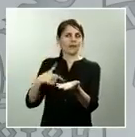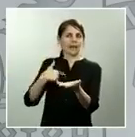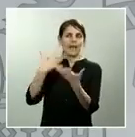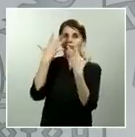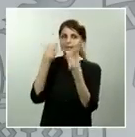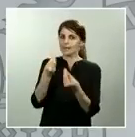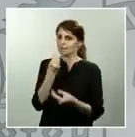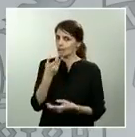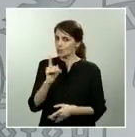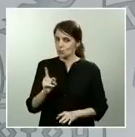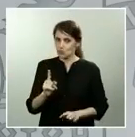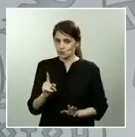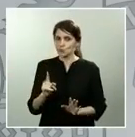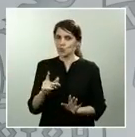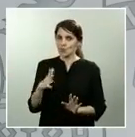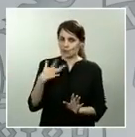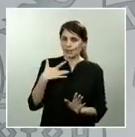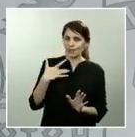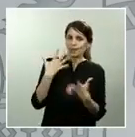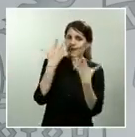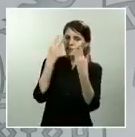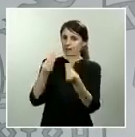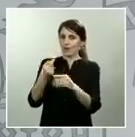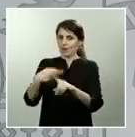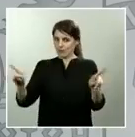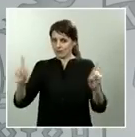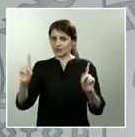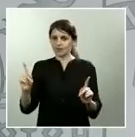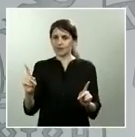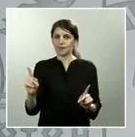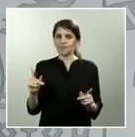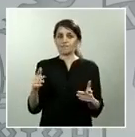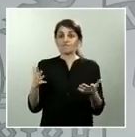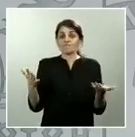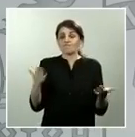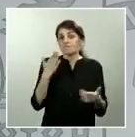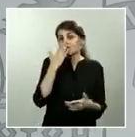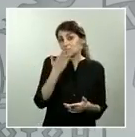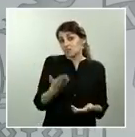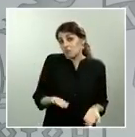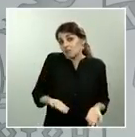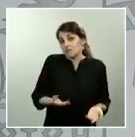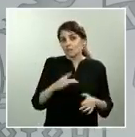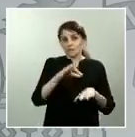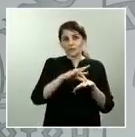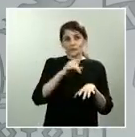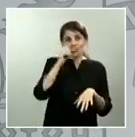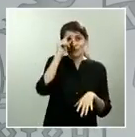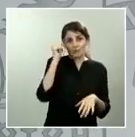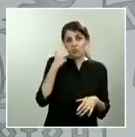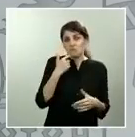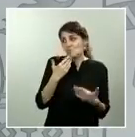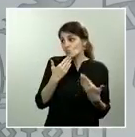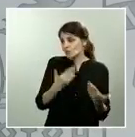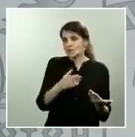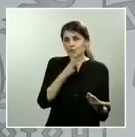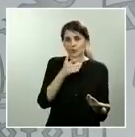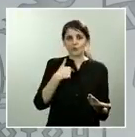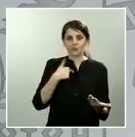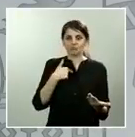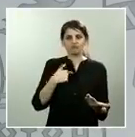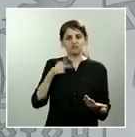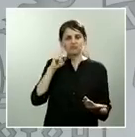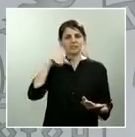interpretación distinta. Yo creo que le honra también al doctor Simón tener ese sentimiento de equipo con el conjunto de los